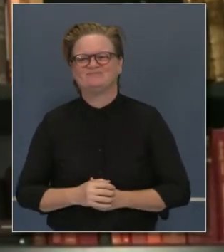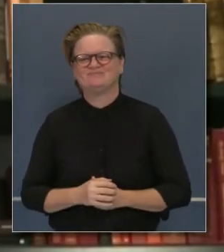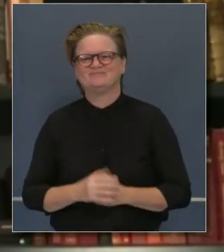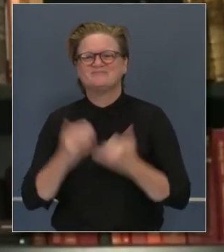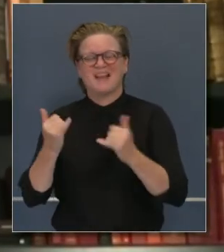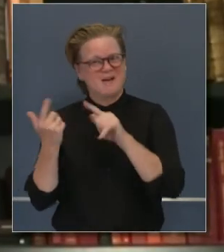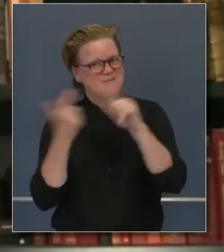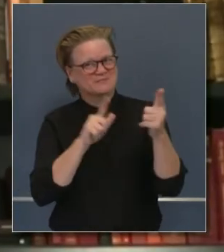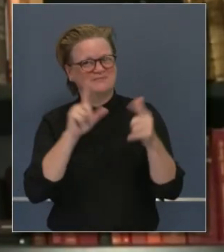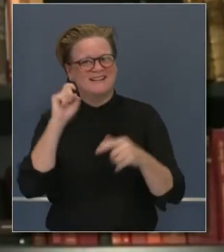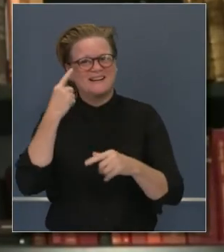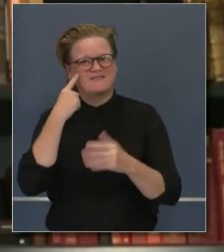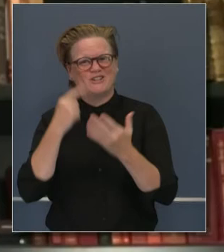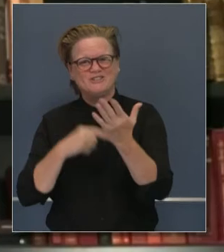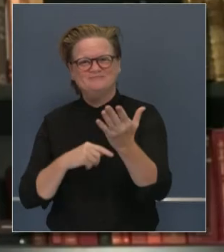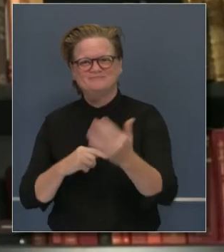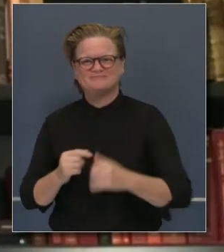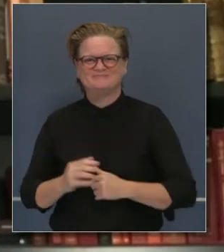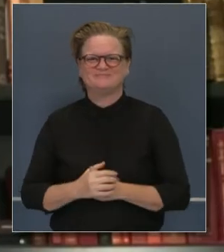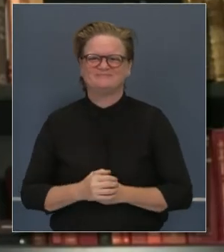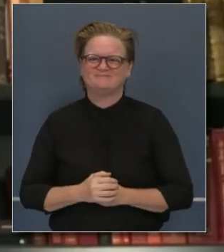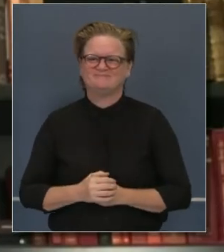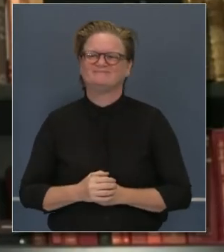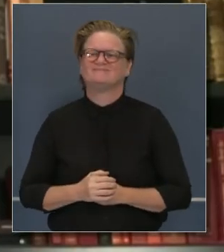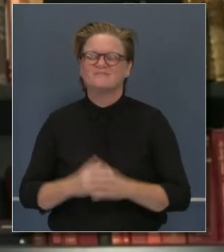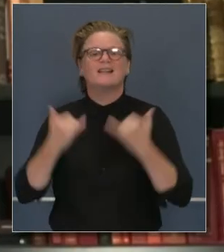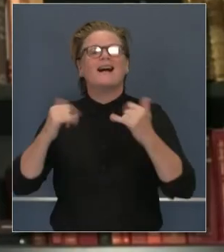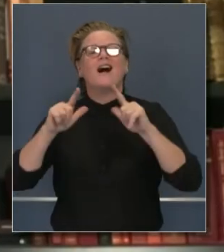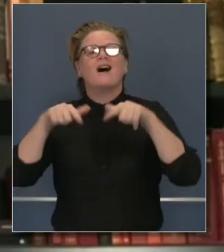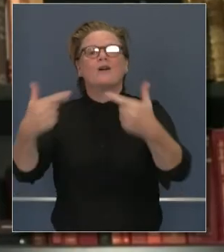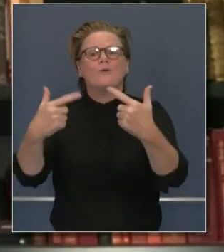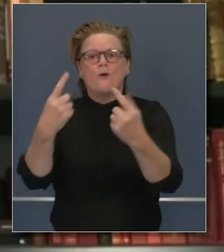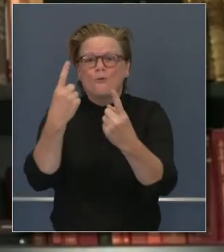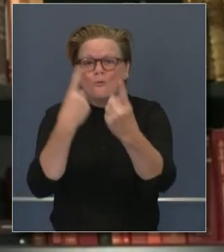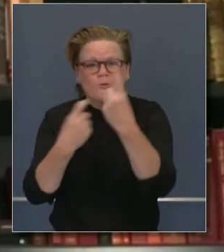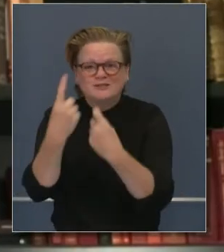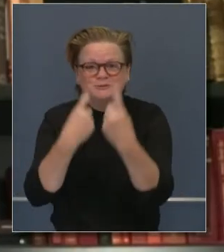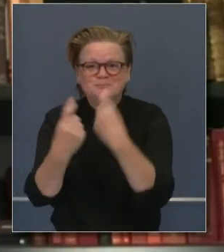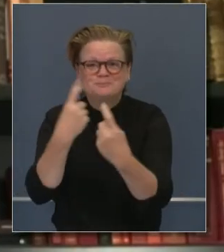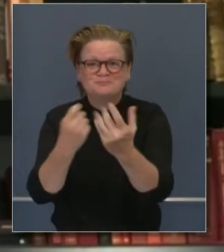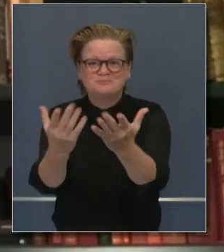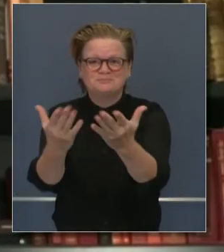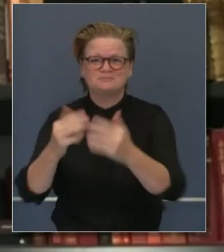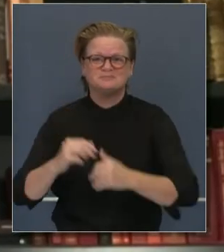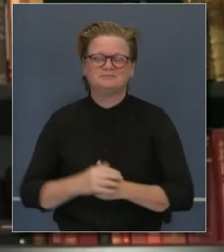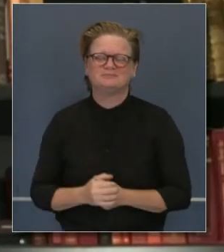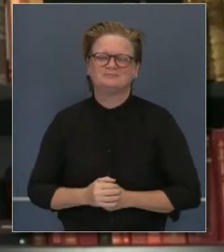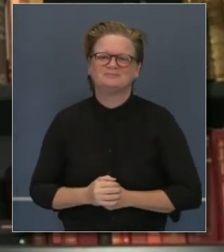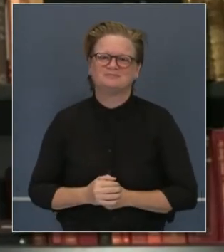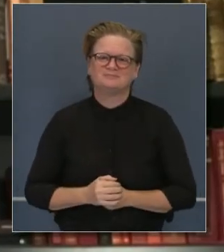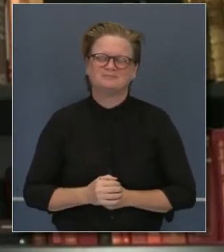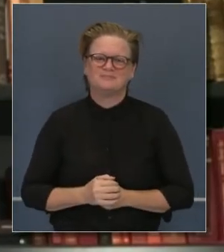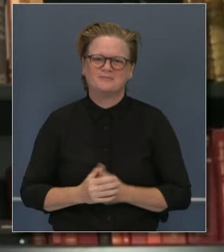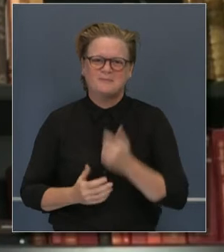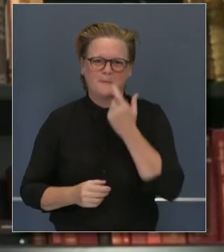anticipamos sus preguntas. Muchas gracias, Dr. Gally. Ahora sí, con mucho gusto, recibiremos sus preguntas.